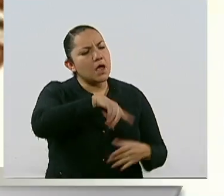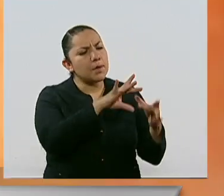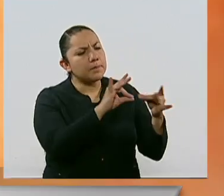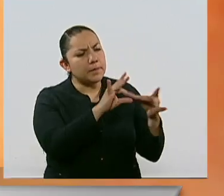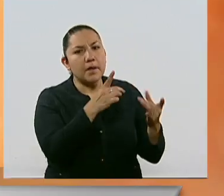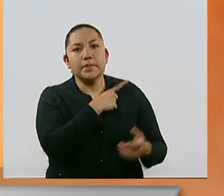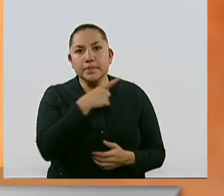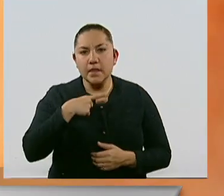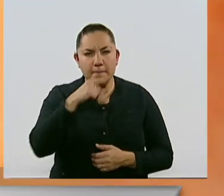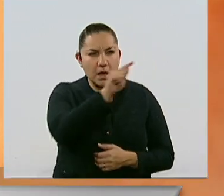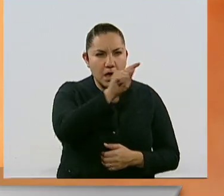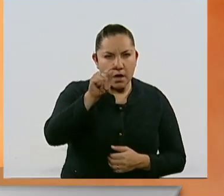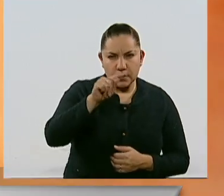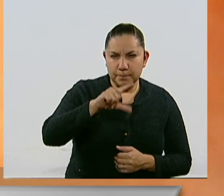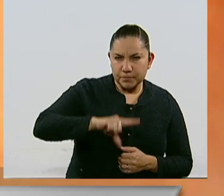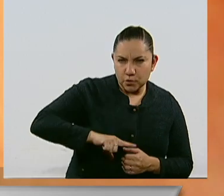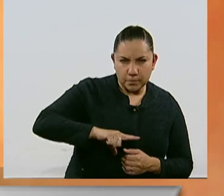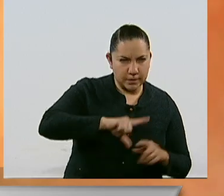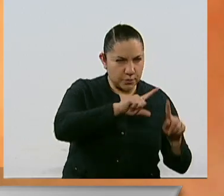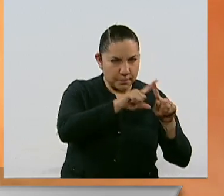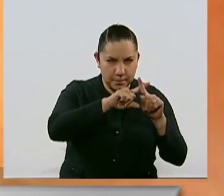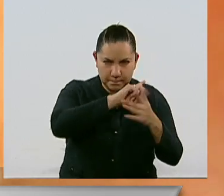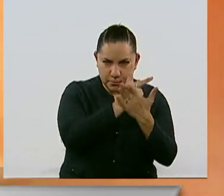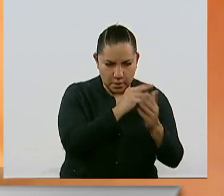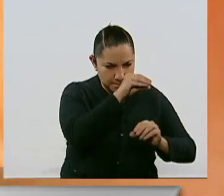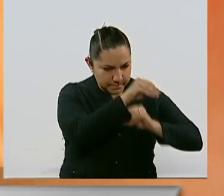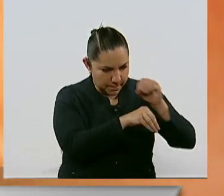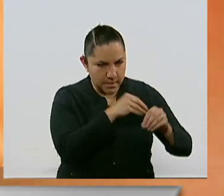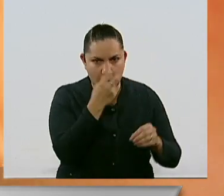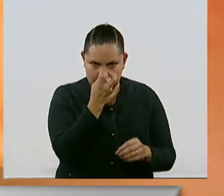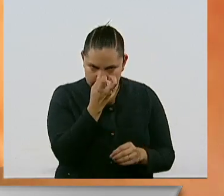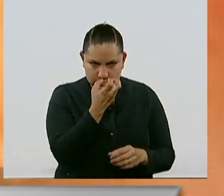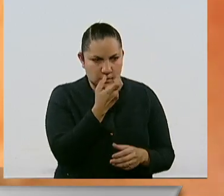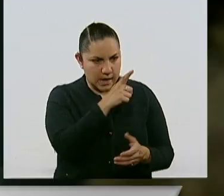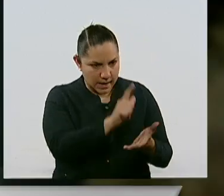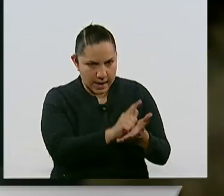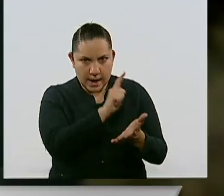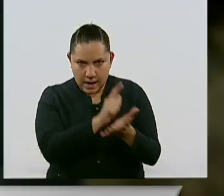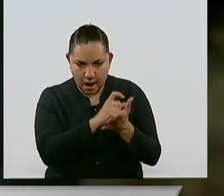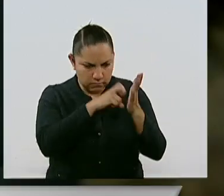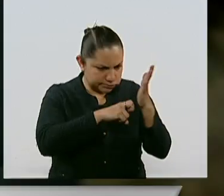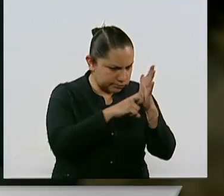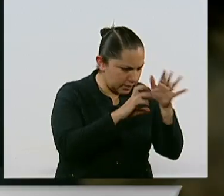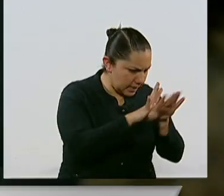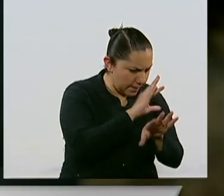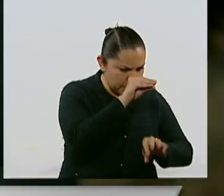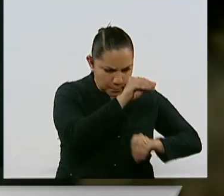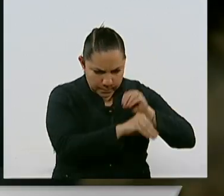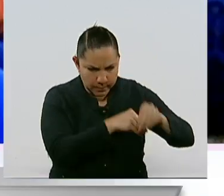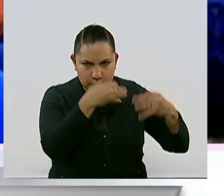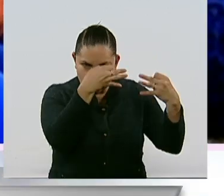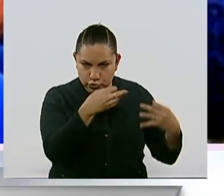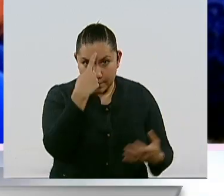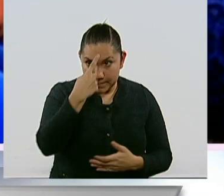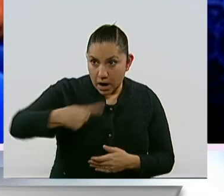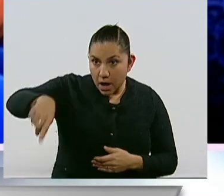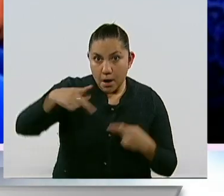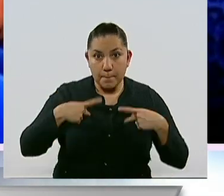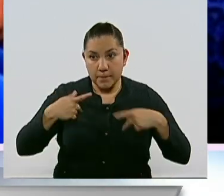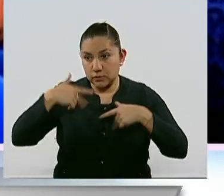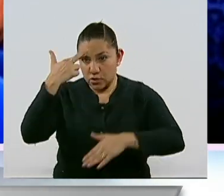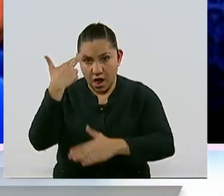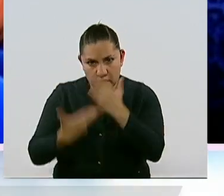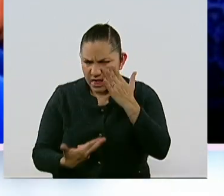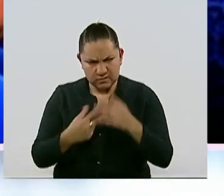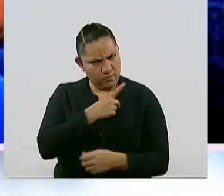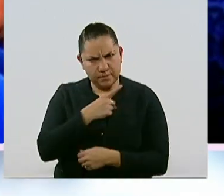públicas que fortalezcan el marco legal para garantizar las sanciones a quien cometa este tipo de ilícitos. Son necesarias